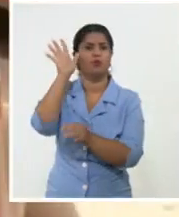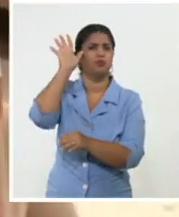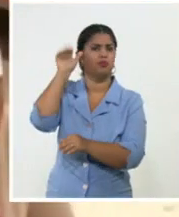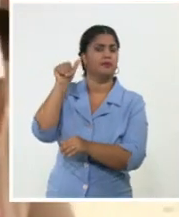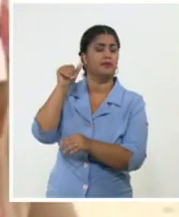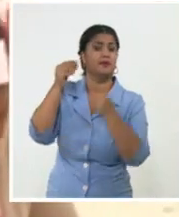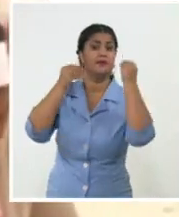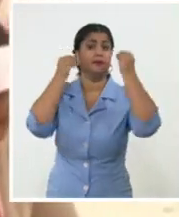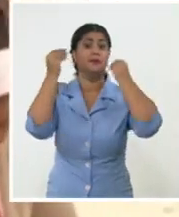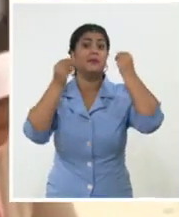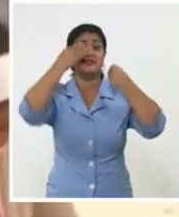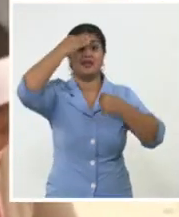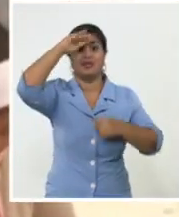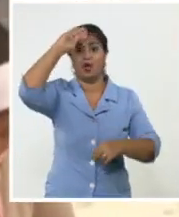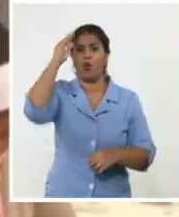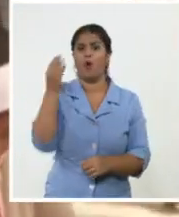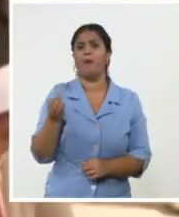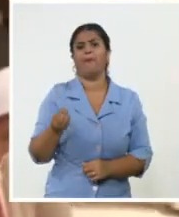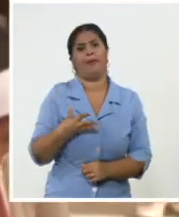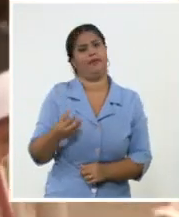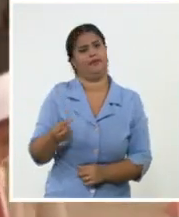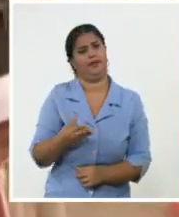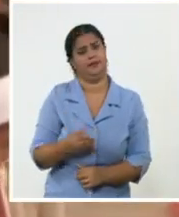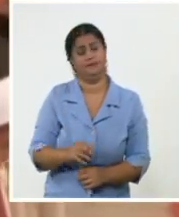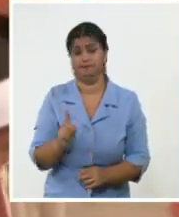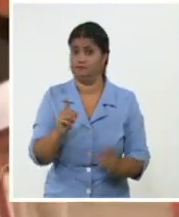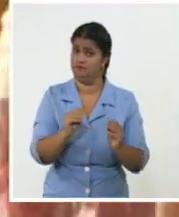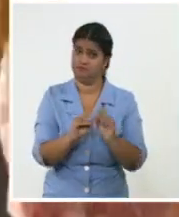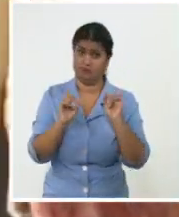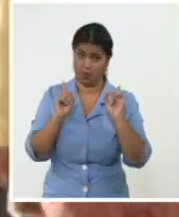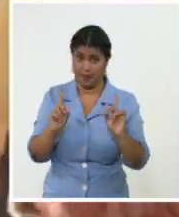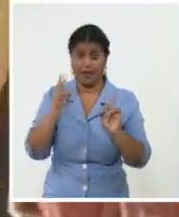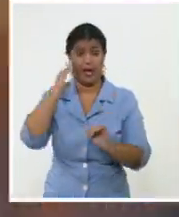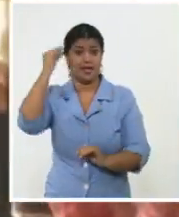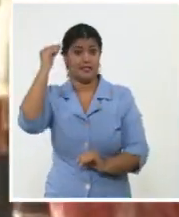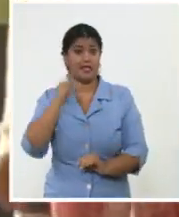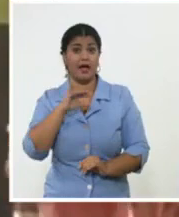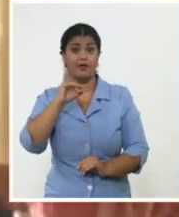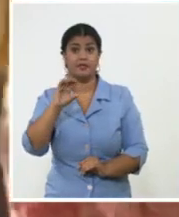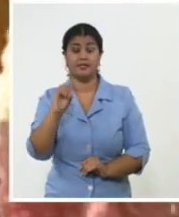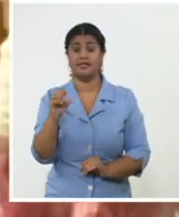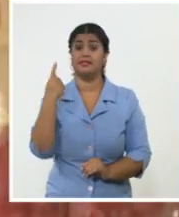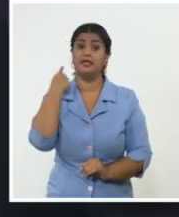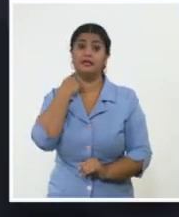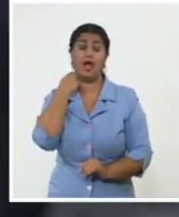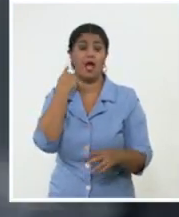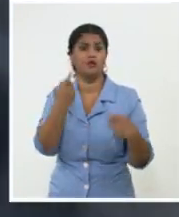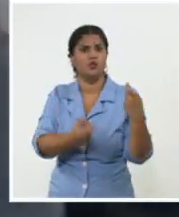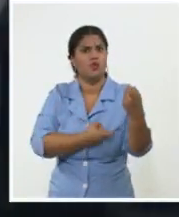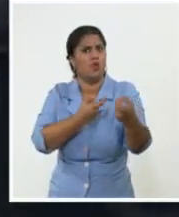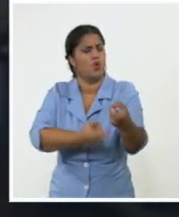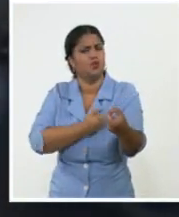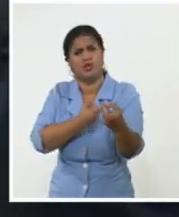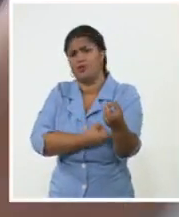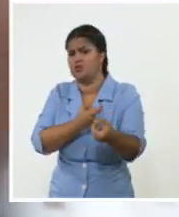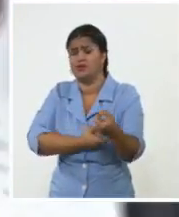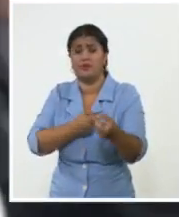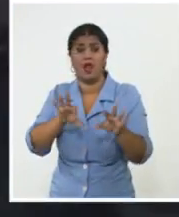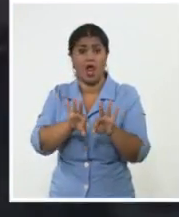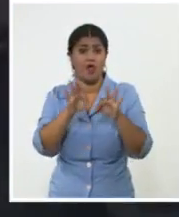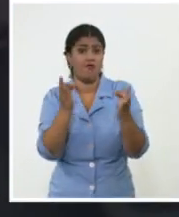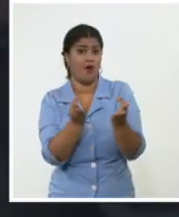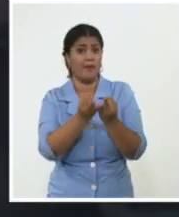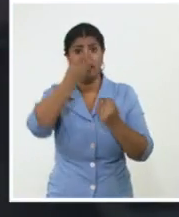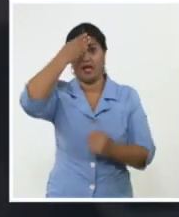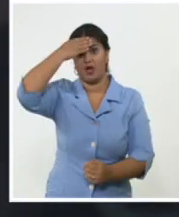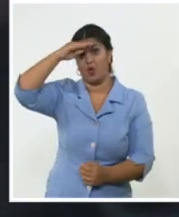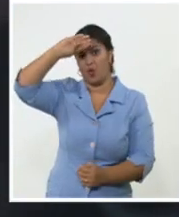En medio de un conflicto que se extiende ya por seis décadas, está la familia cubana que enfrenta, por un lado, las